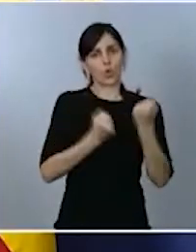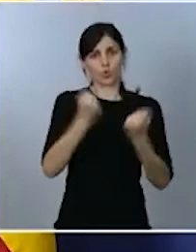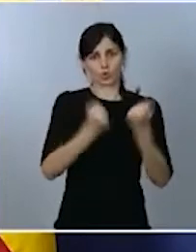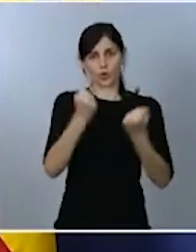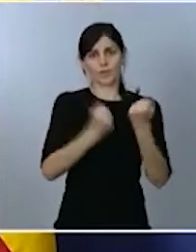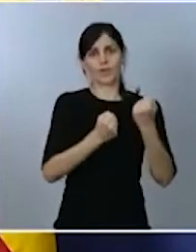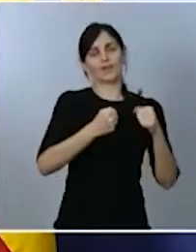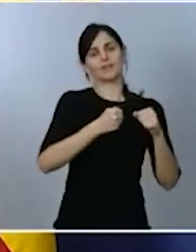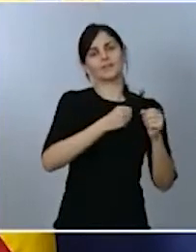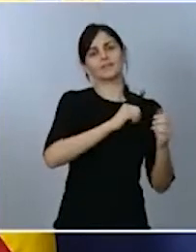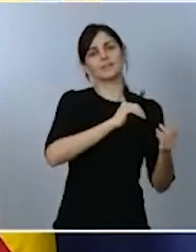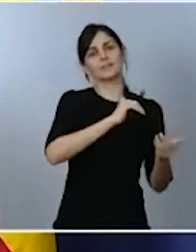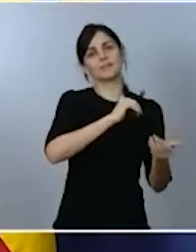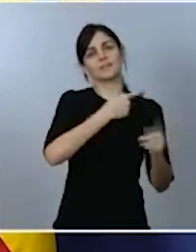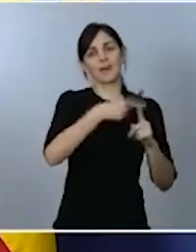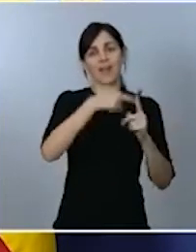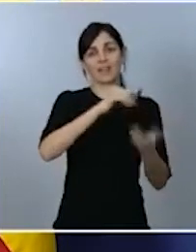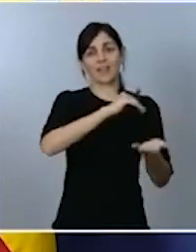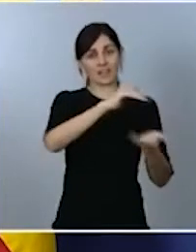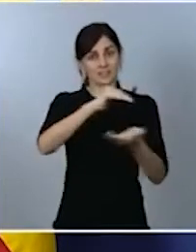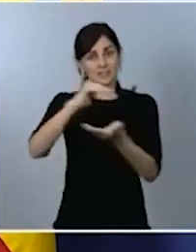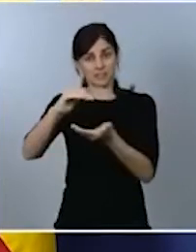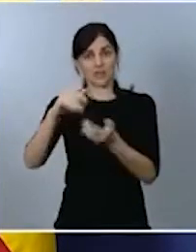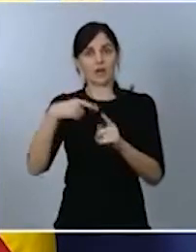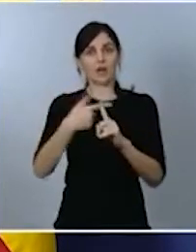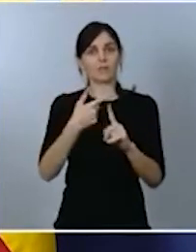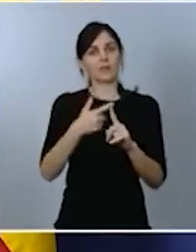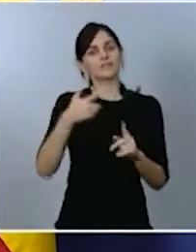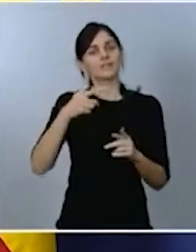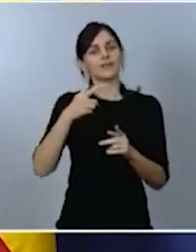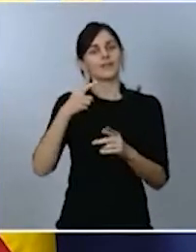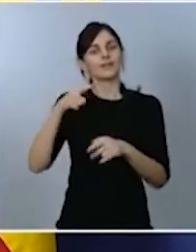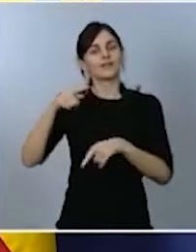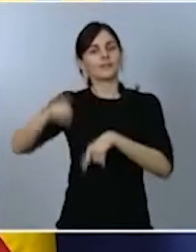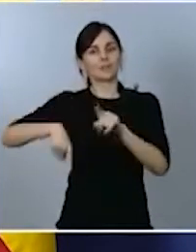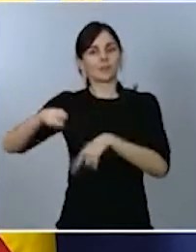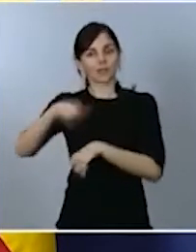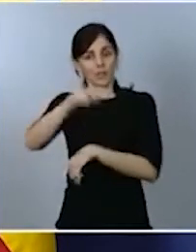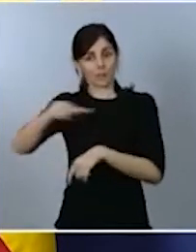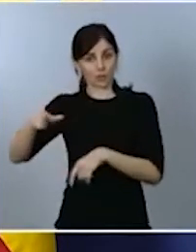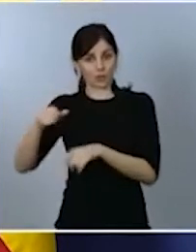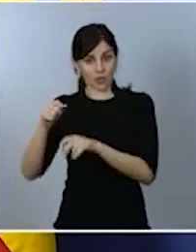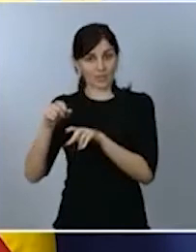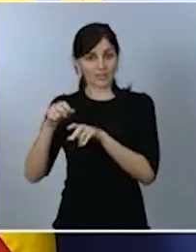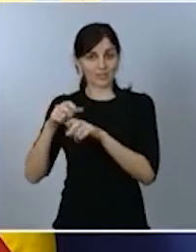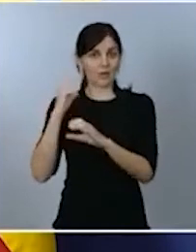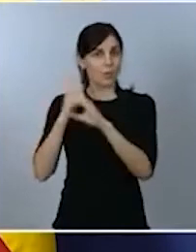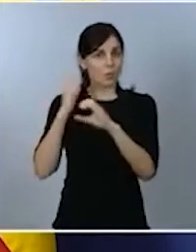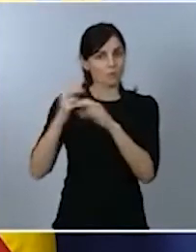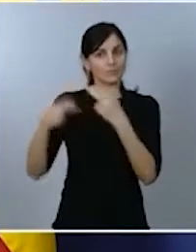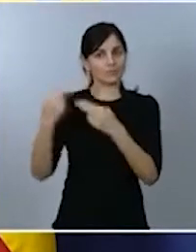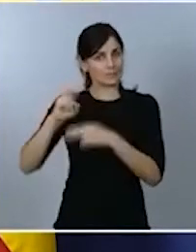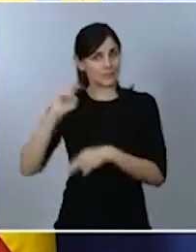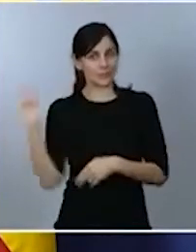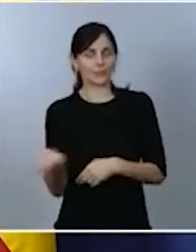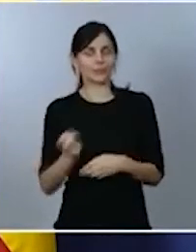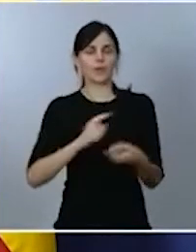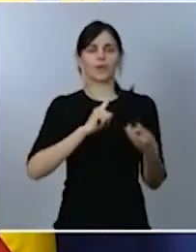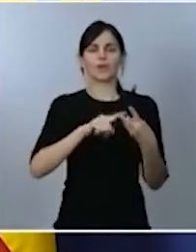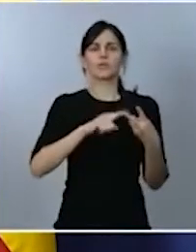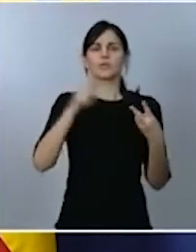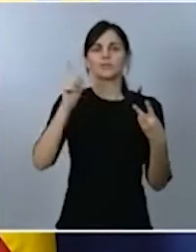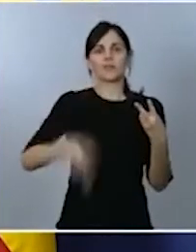segunda, sobre las condiciones de acceso al permiso de conducción. En resumen, el Real